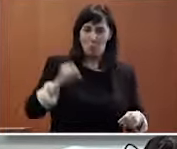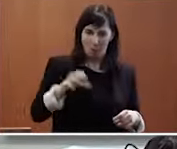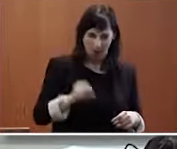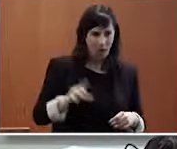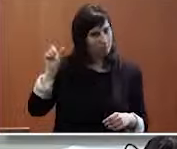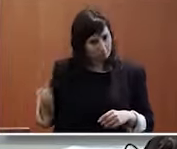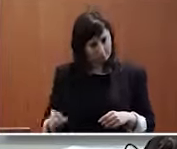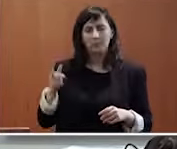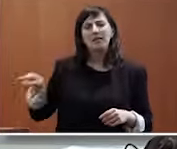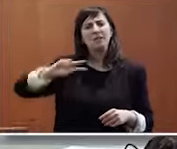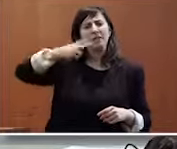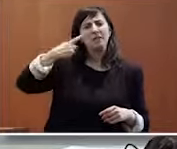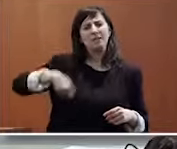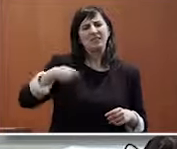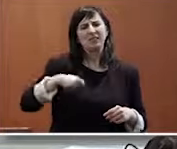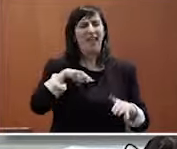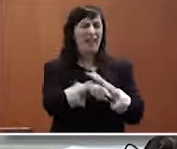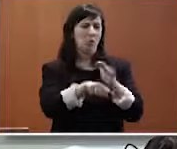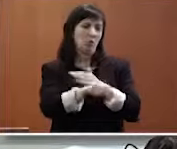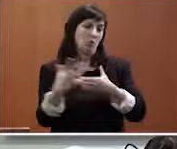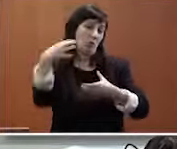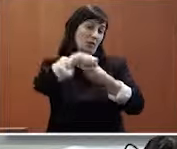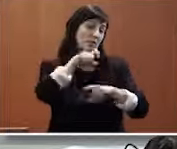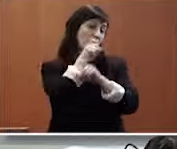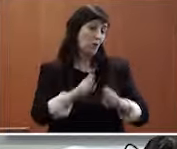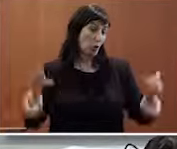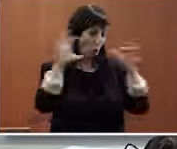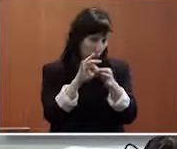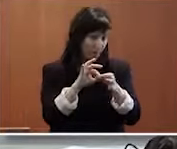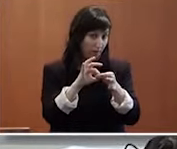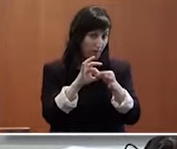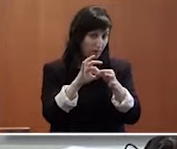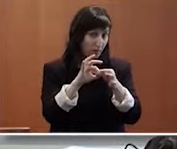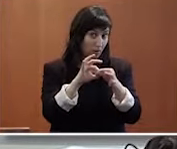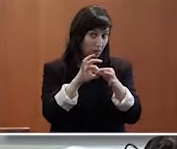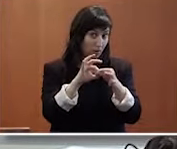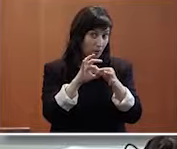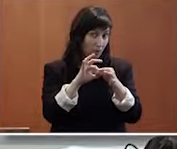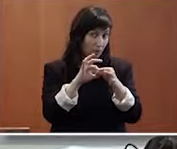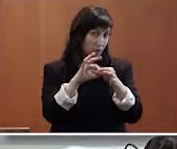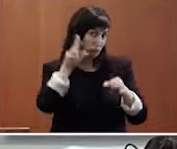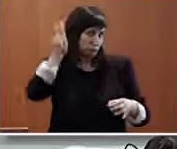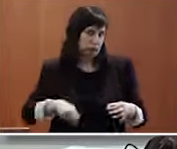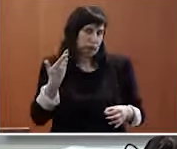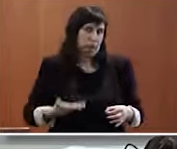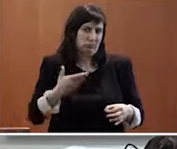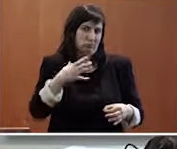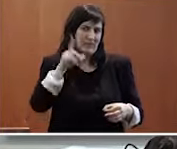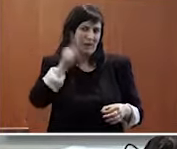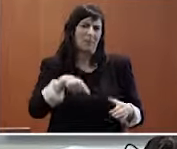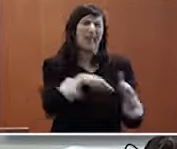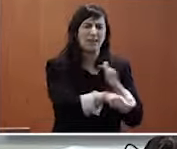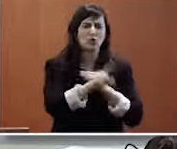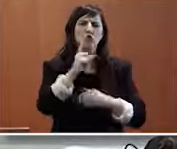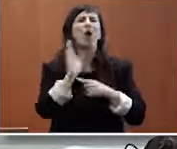vicepresidente ejecutivo de la Fundación ONCE, por tanto, funciones non meramente institucionales e non de gestión,